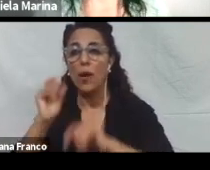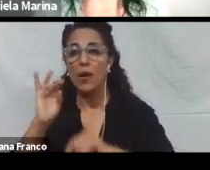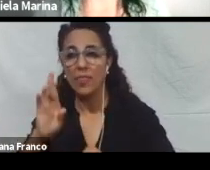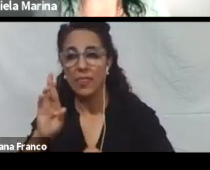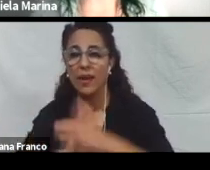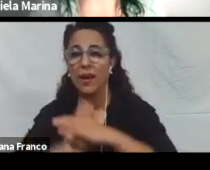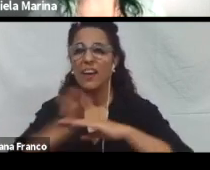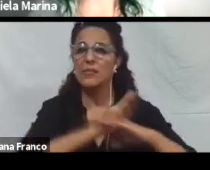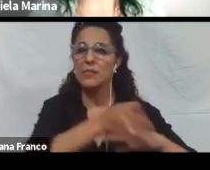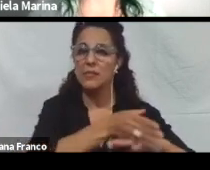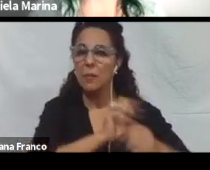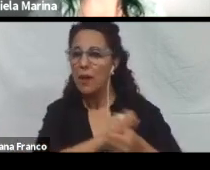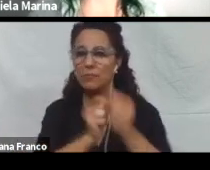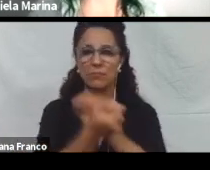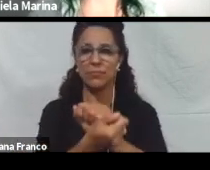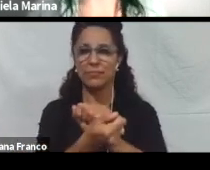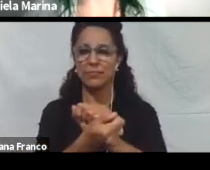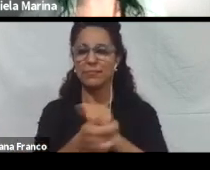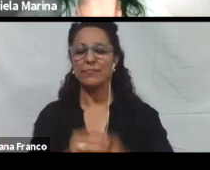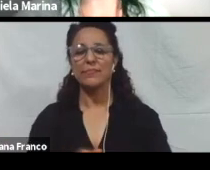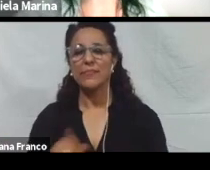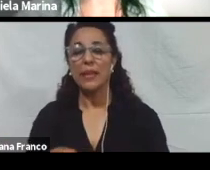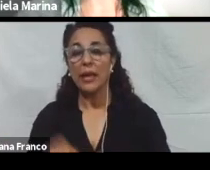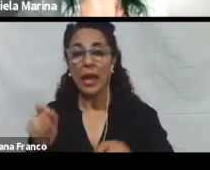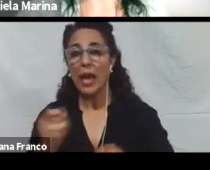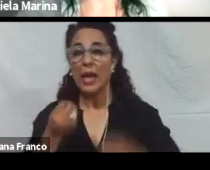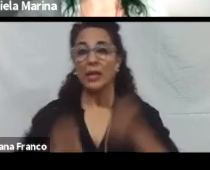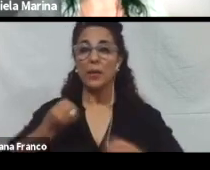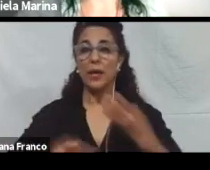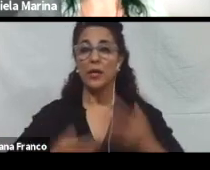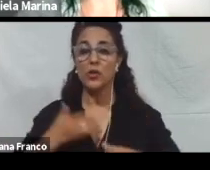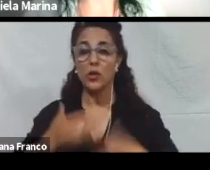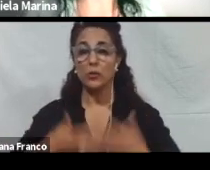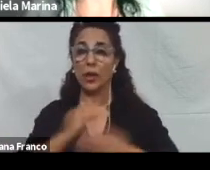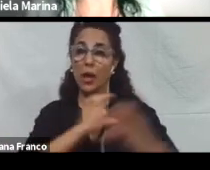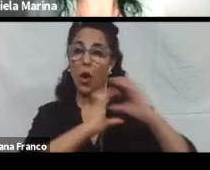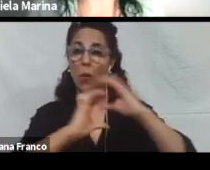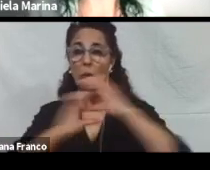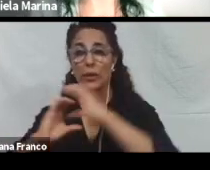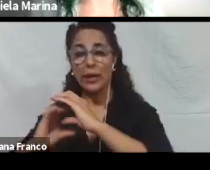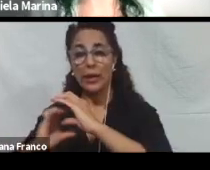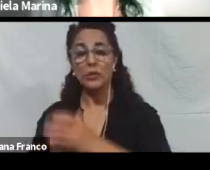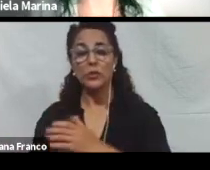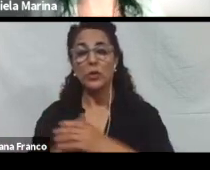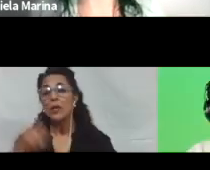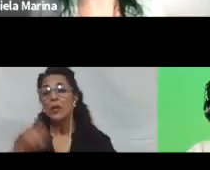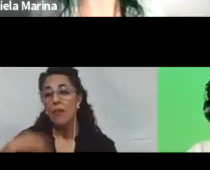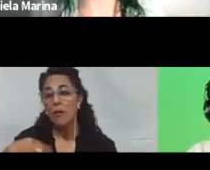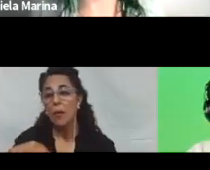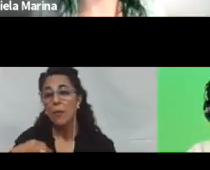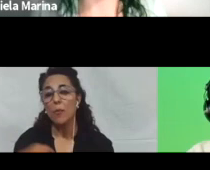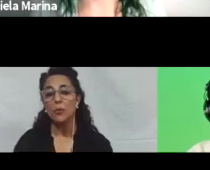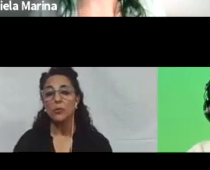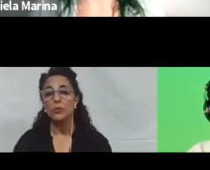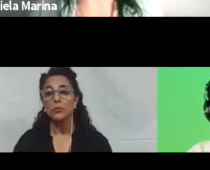La segunda pauta, es de expresión y comunicación fluida, nos indica que debemos utilizar múltiples medios de